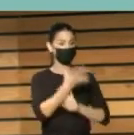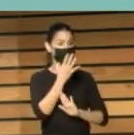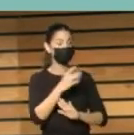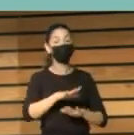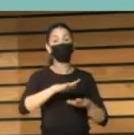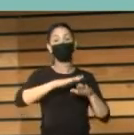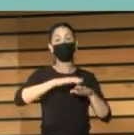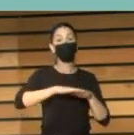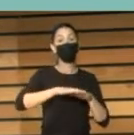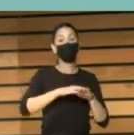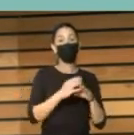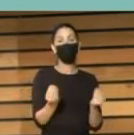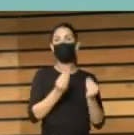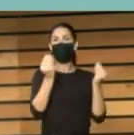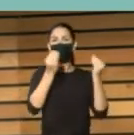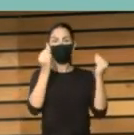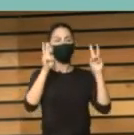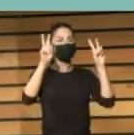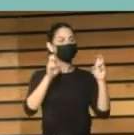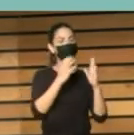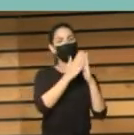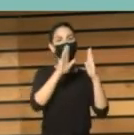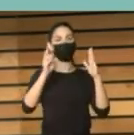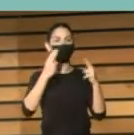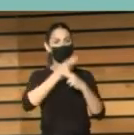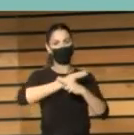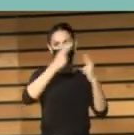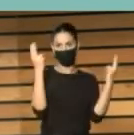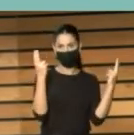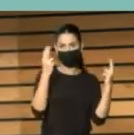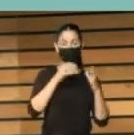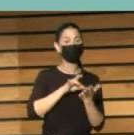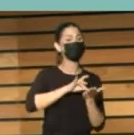trabajo de las bibliotecas públicas y de los servicios que ofrecen a la ciudadanía.